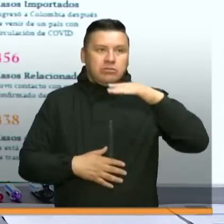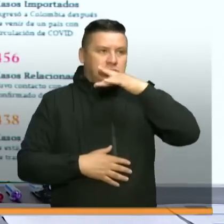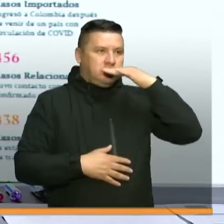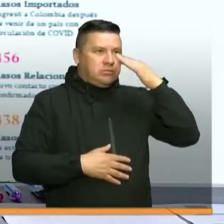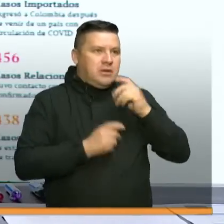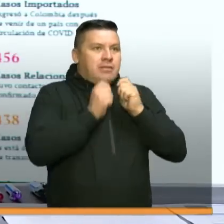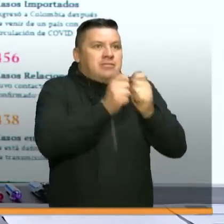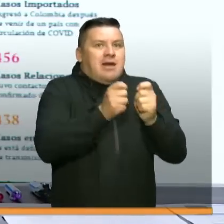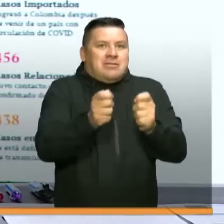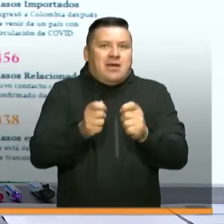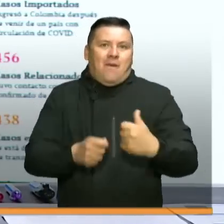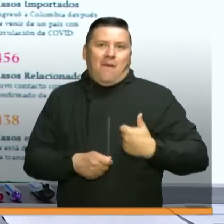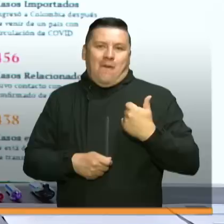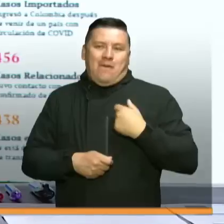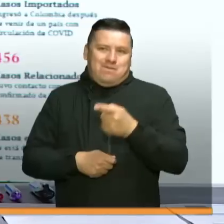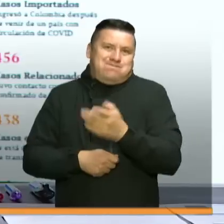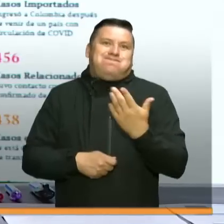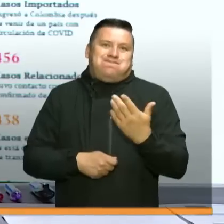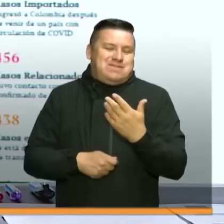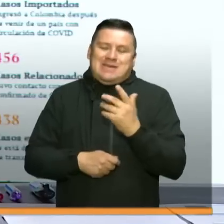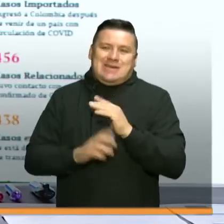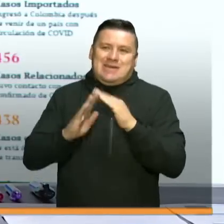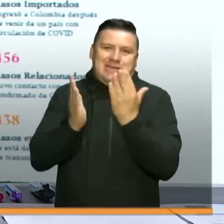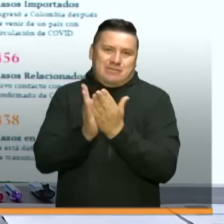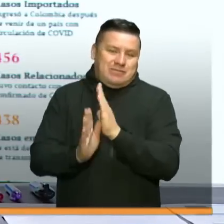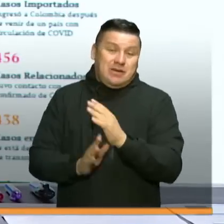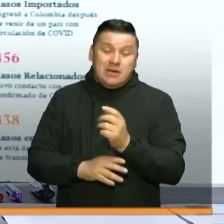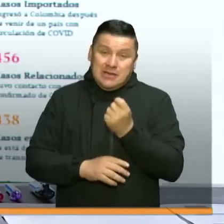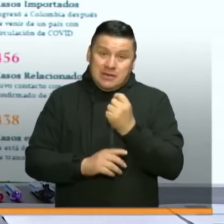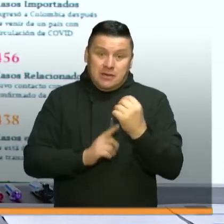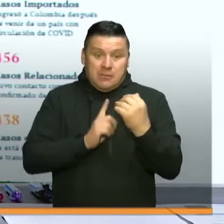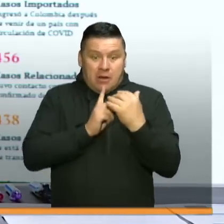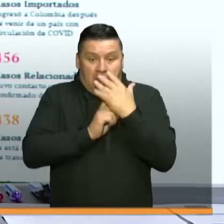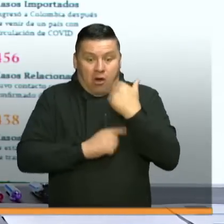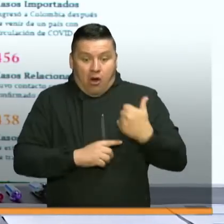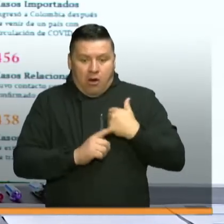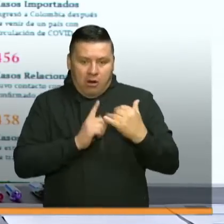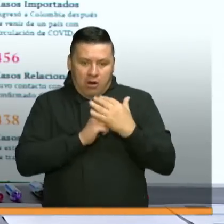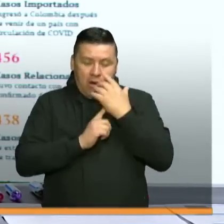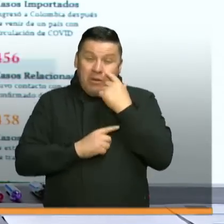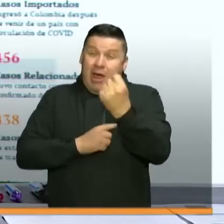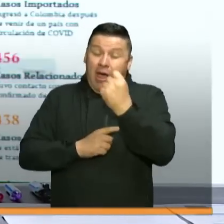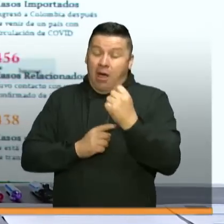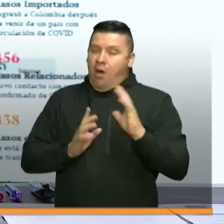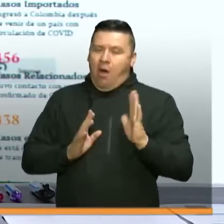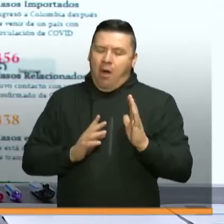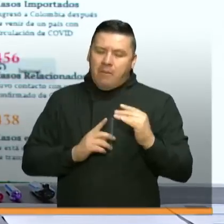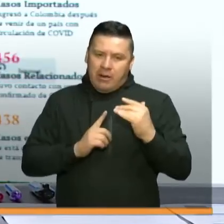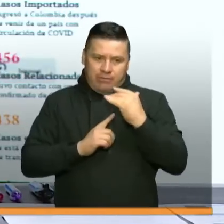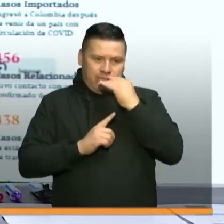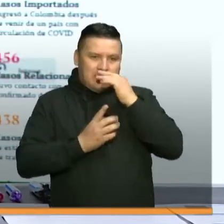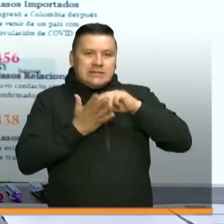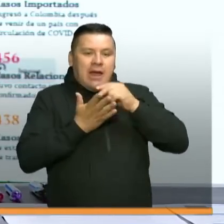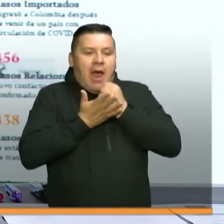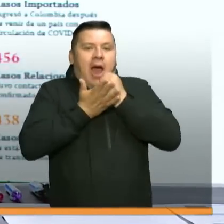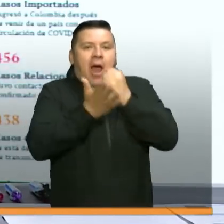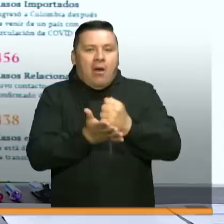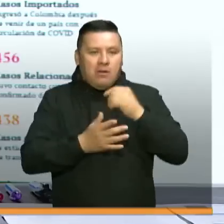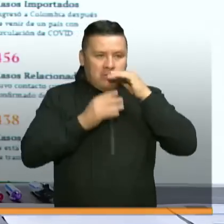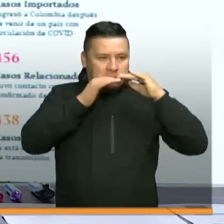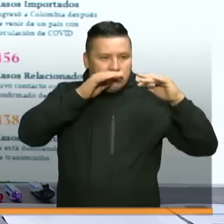contagio, sobre todo porque los agrede, pero no necesariamente es letal con ellos, pero ayuda su